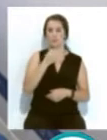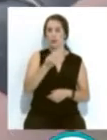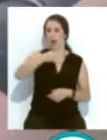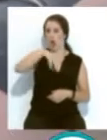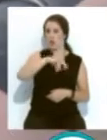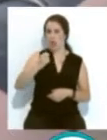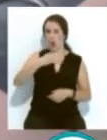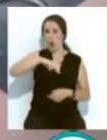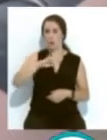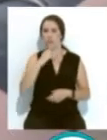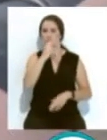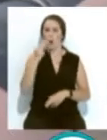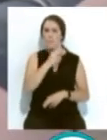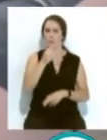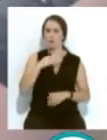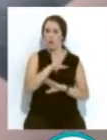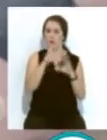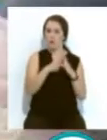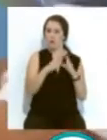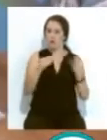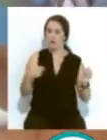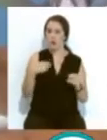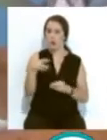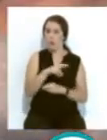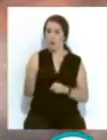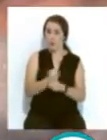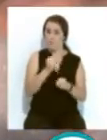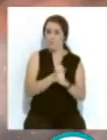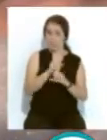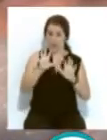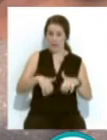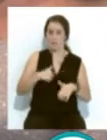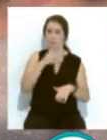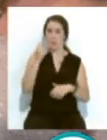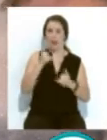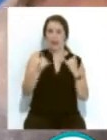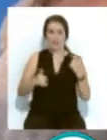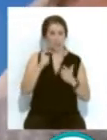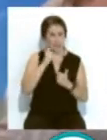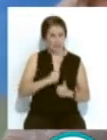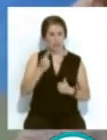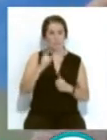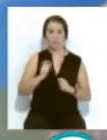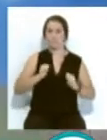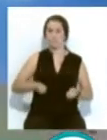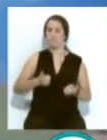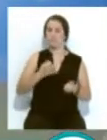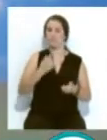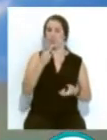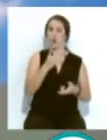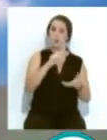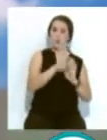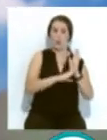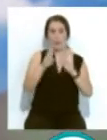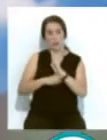José Ortiz, ha subrayado el compromiso de la Junta... ...con la recuperación del empleo en la capital tras la crisis sanitaria... ...con la puesta en marcha de dos